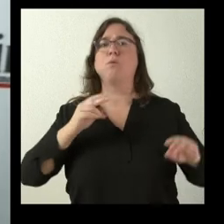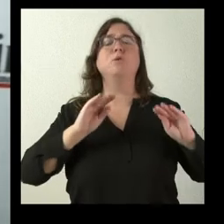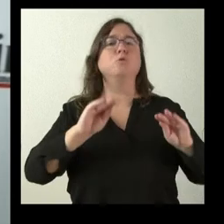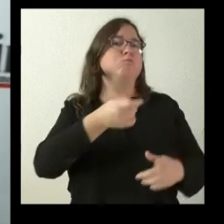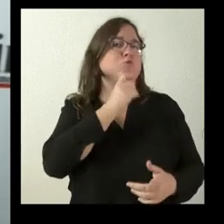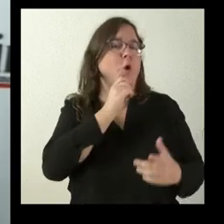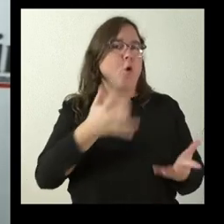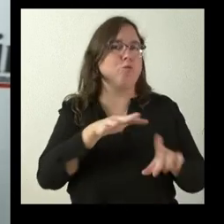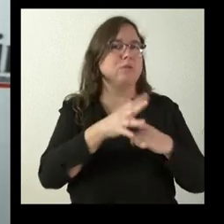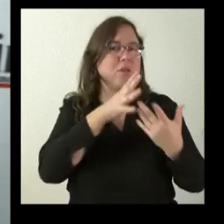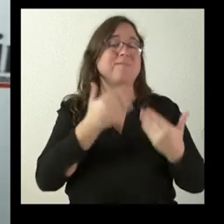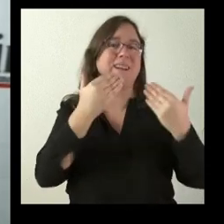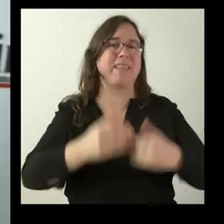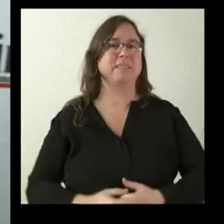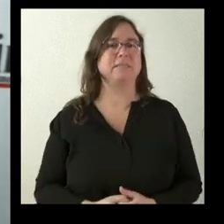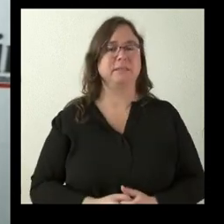¿Cómo está exactamente el tema? Gracias.